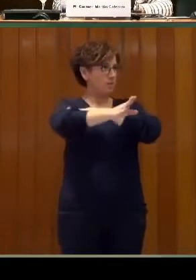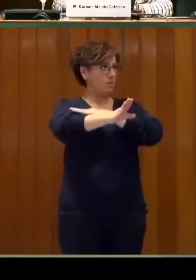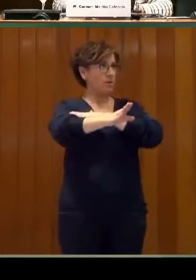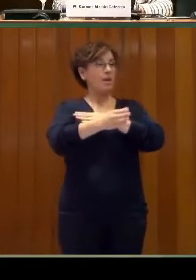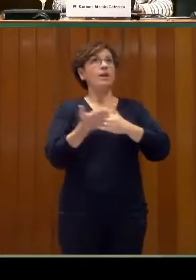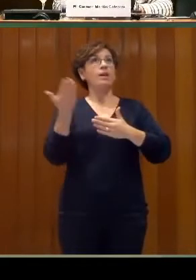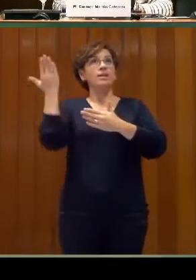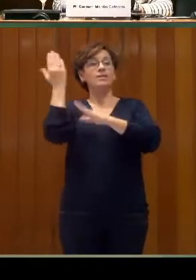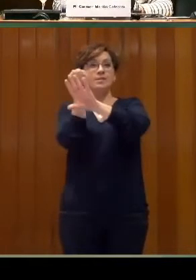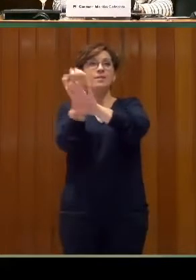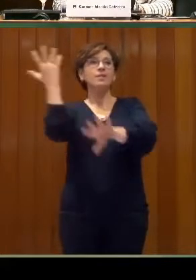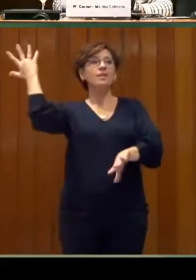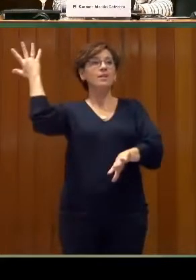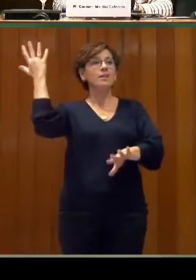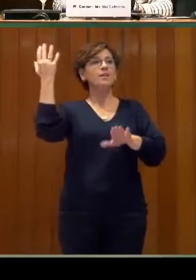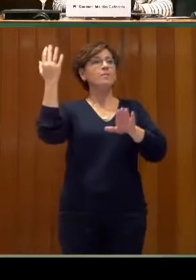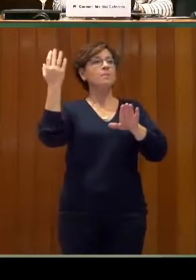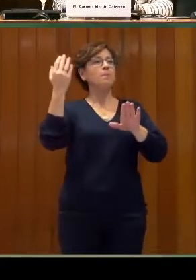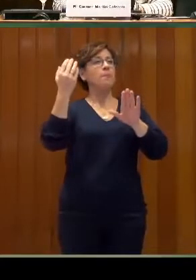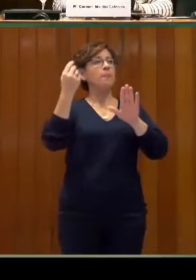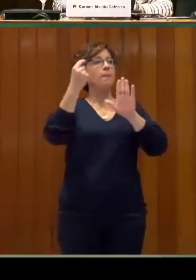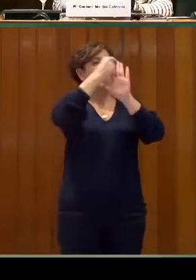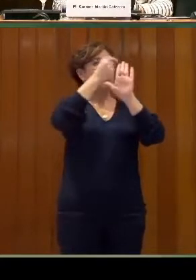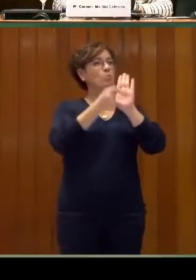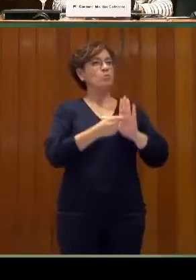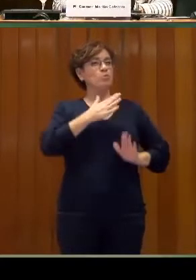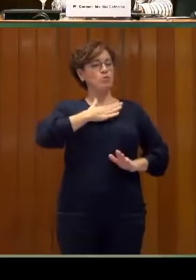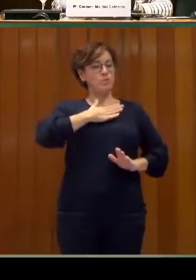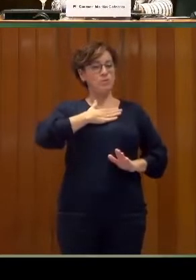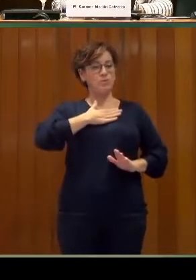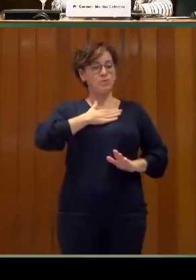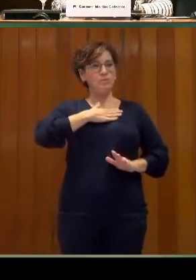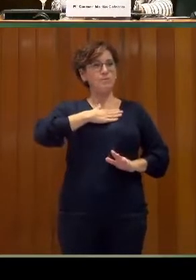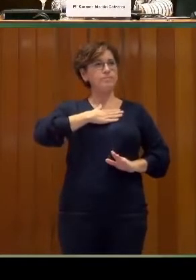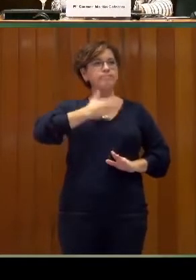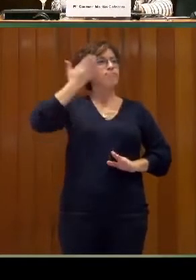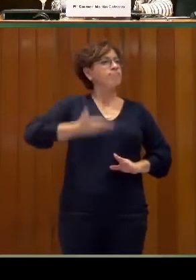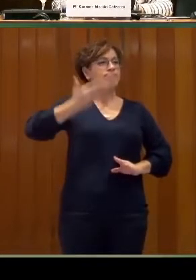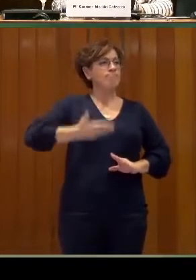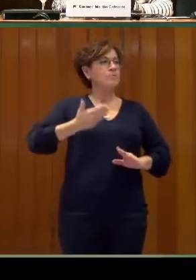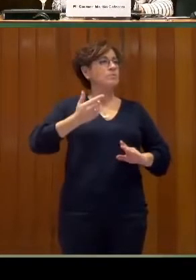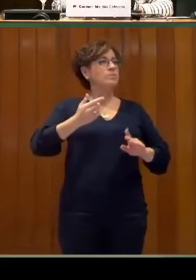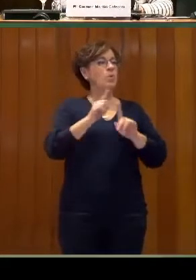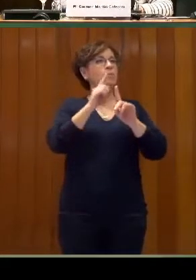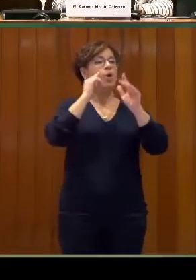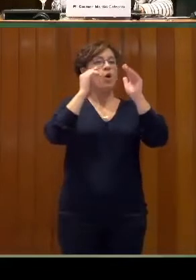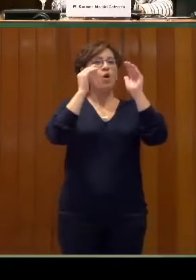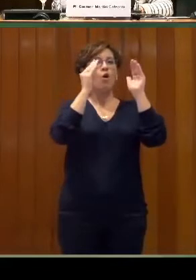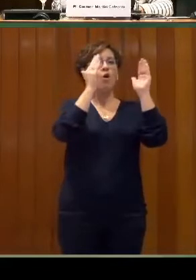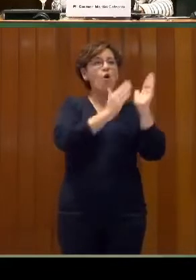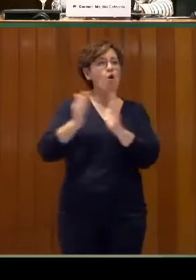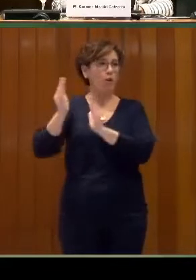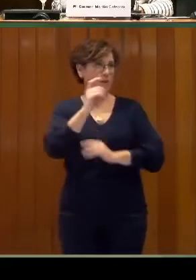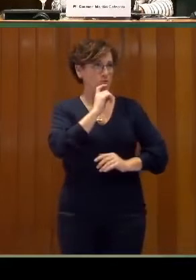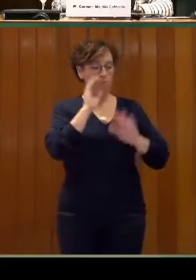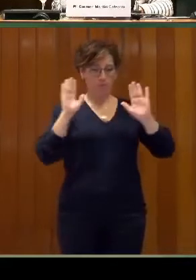he traído un poquito los puntos que para nosotros son clave, cómo intentamos ordenarlo. La accesibilidad